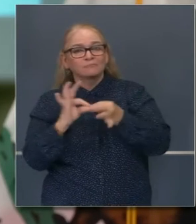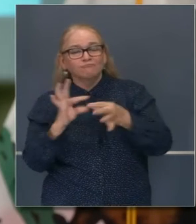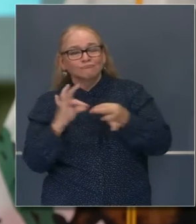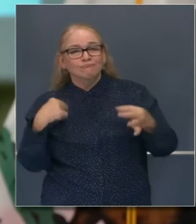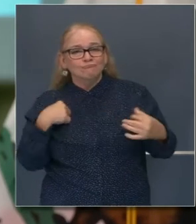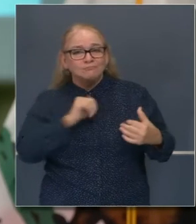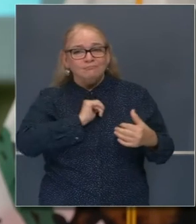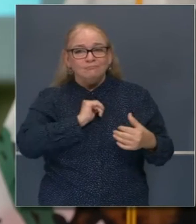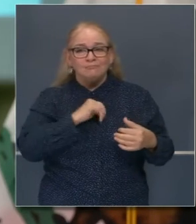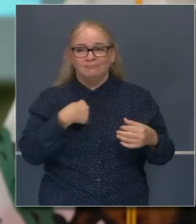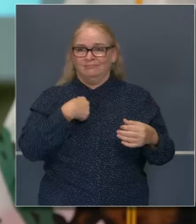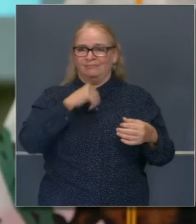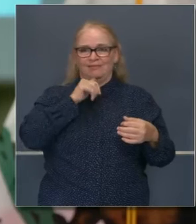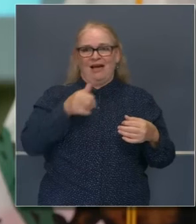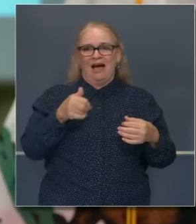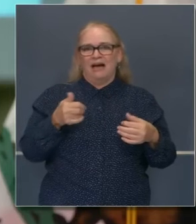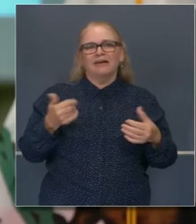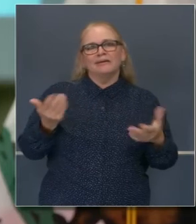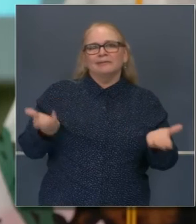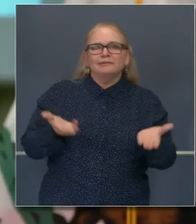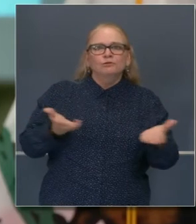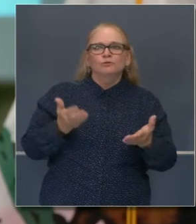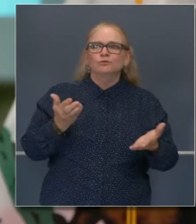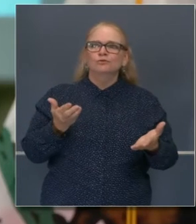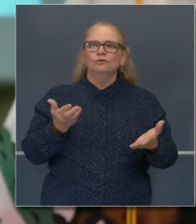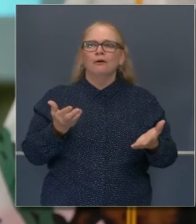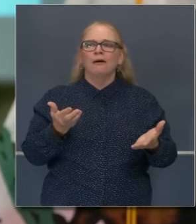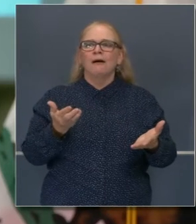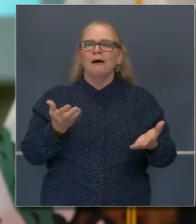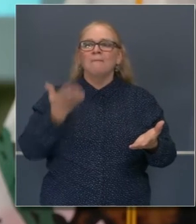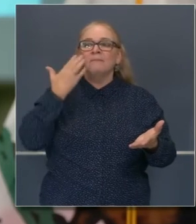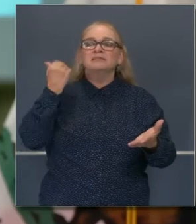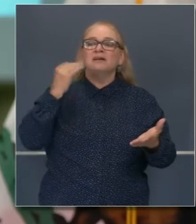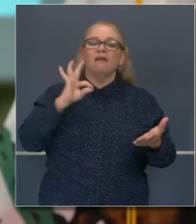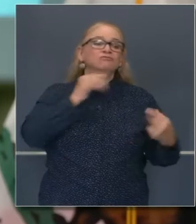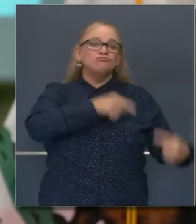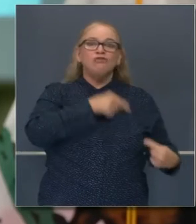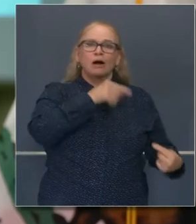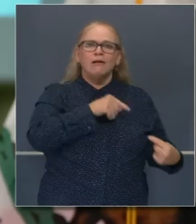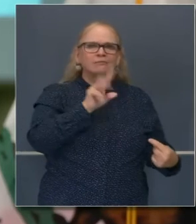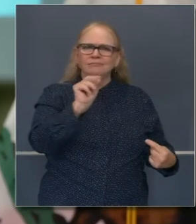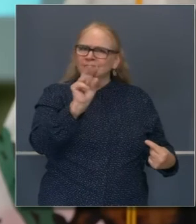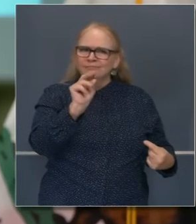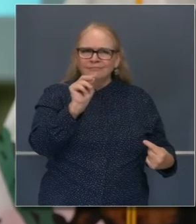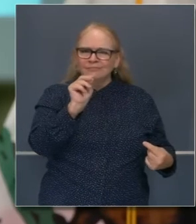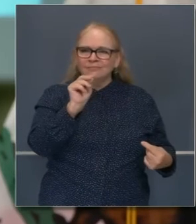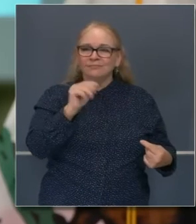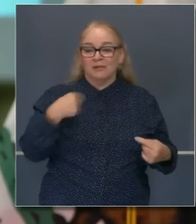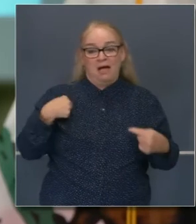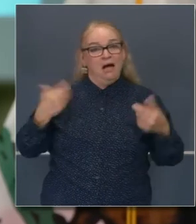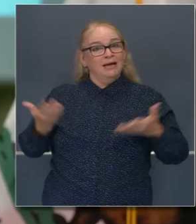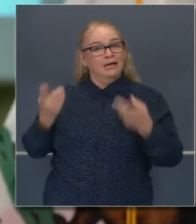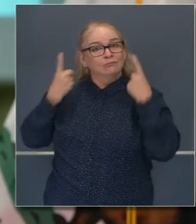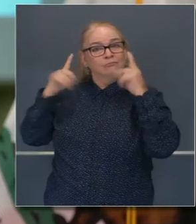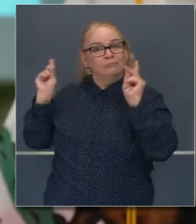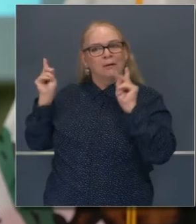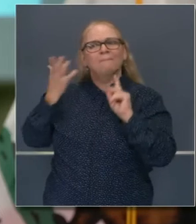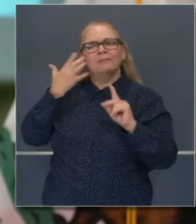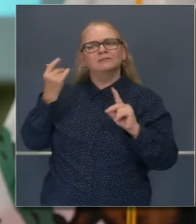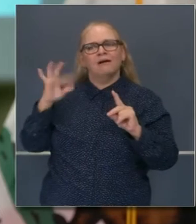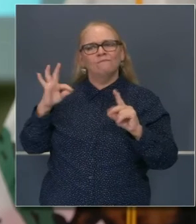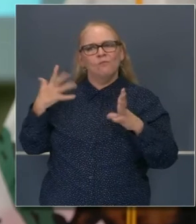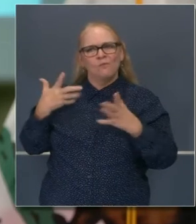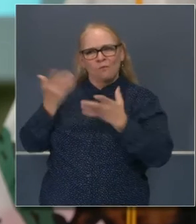transcurriendo hoy, que yo no estoy aquí a pesar del forcejeo. Estoy aquí por el